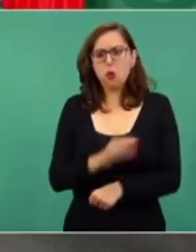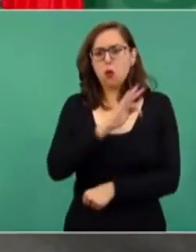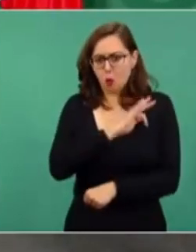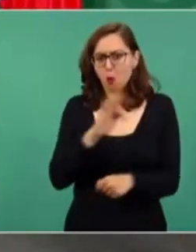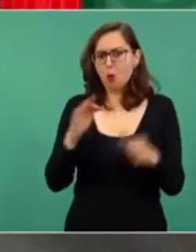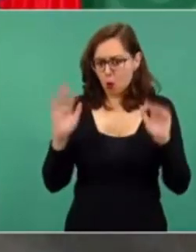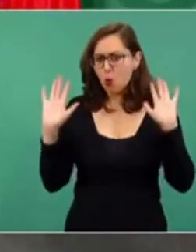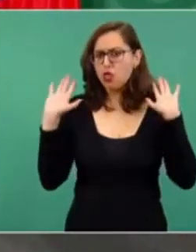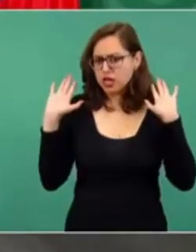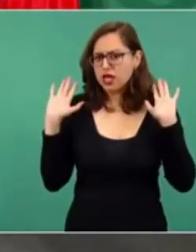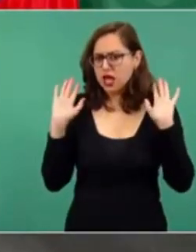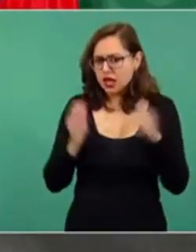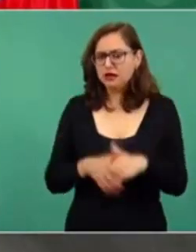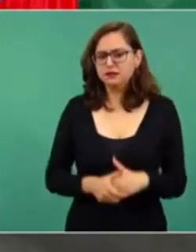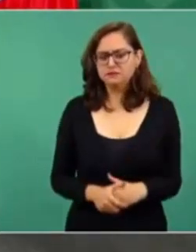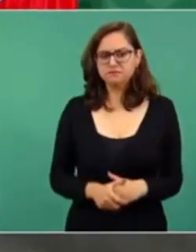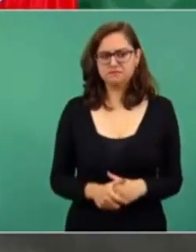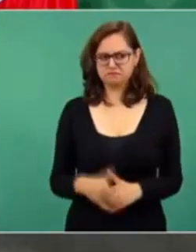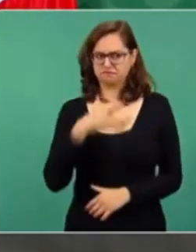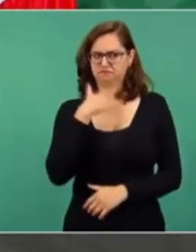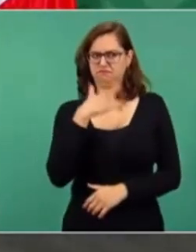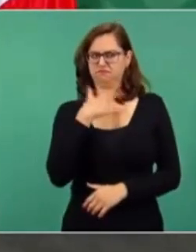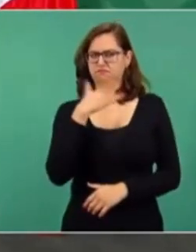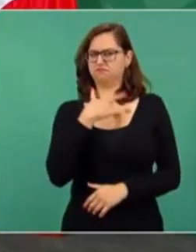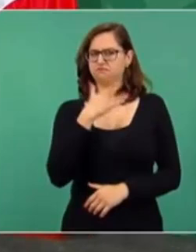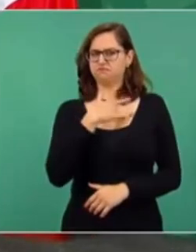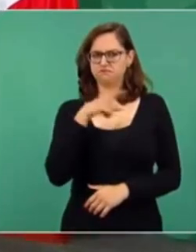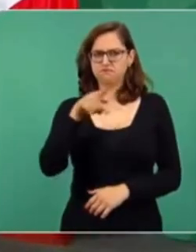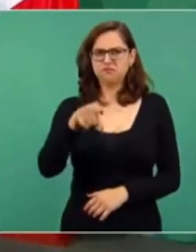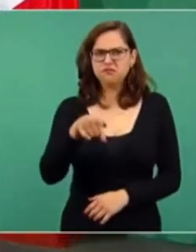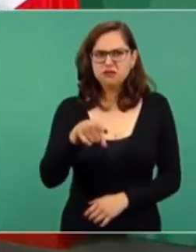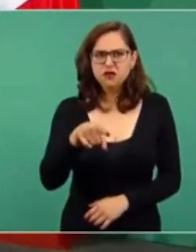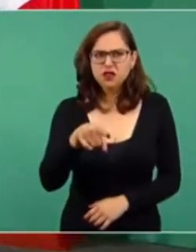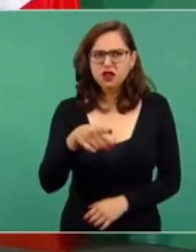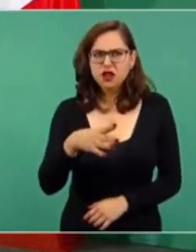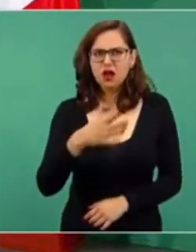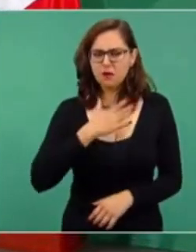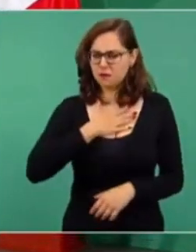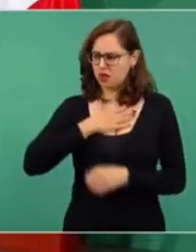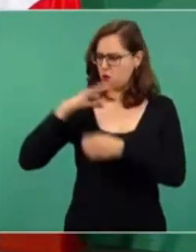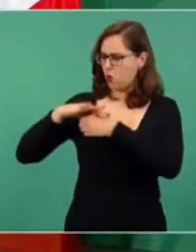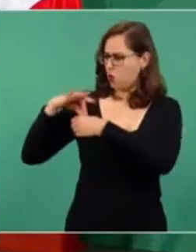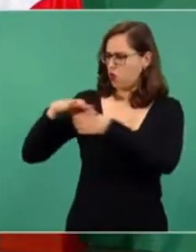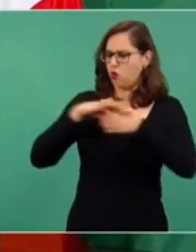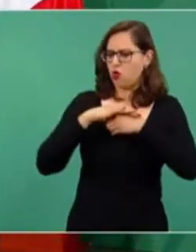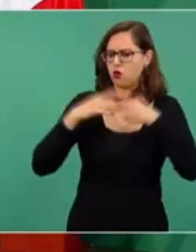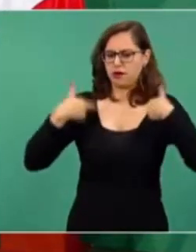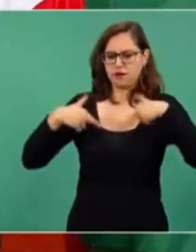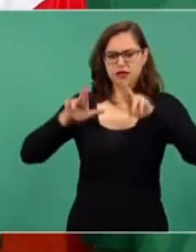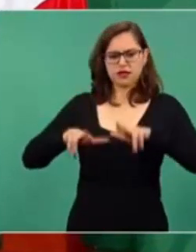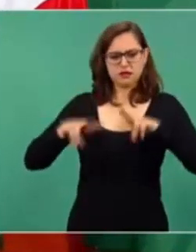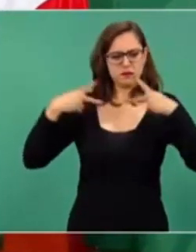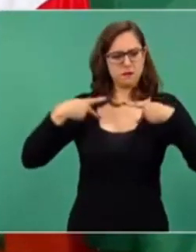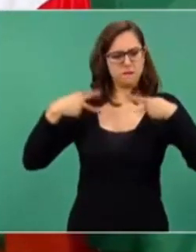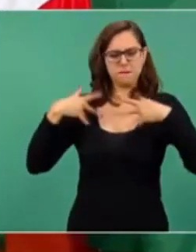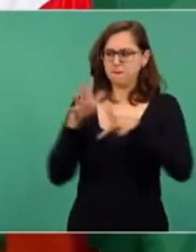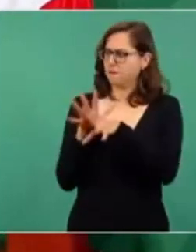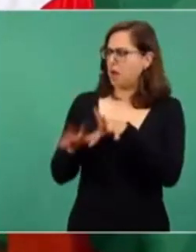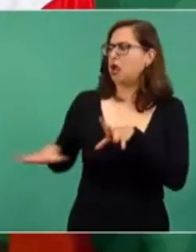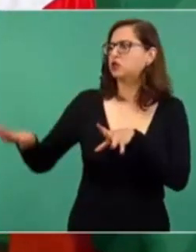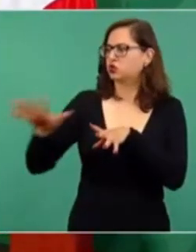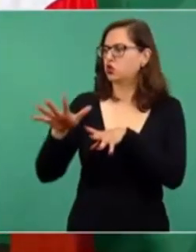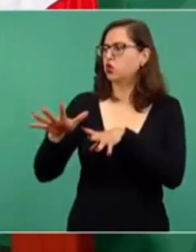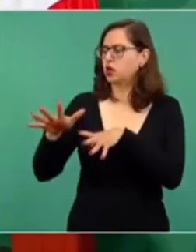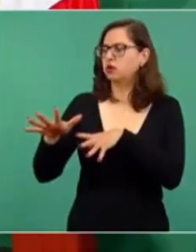y puede decir yo soy representante del pueblo, no